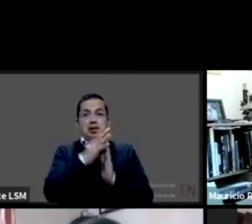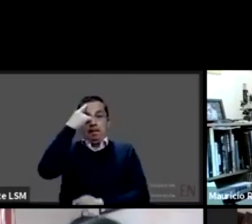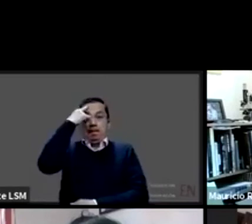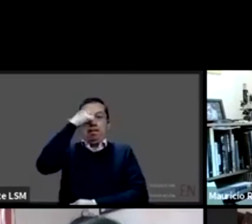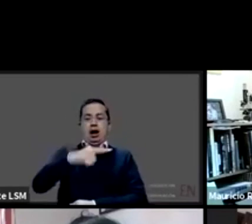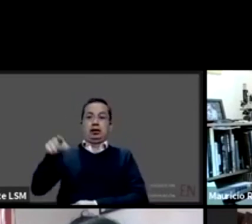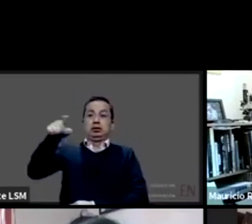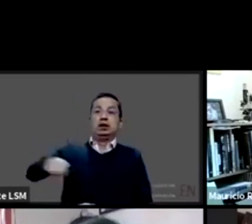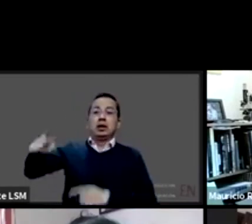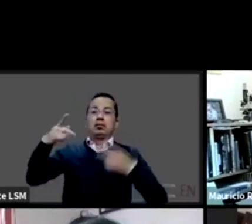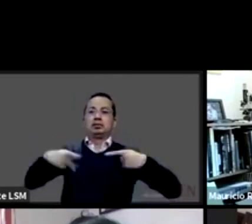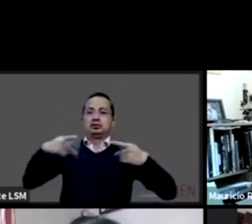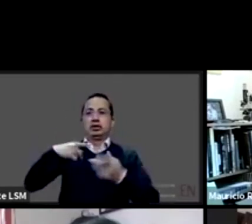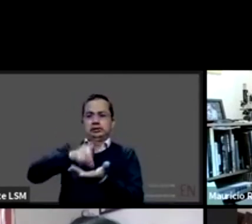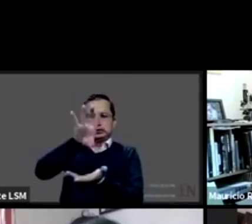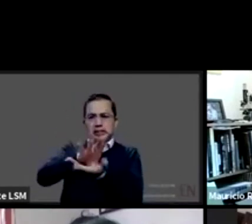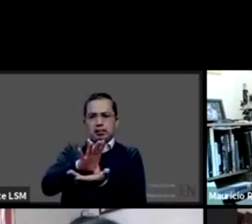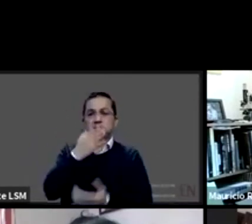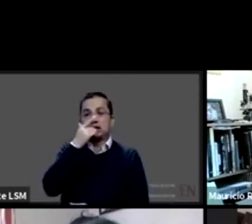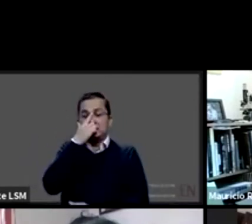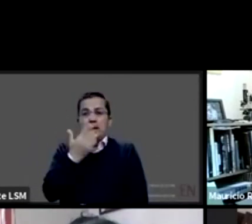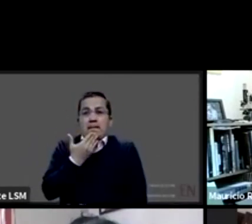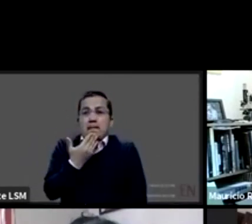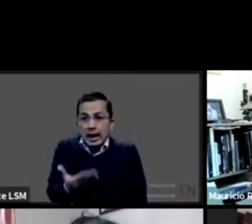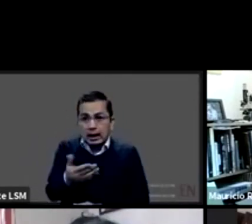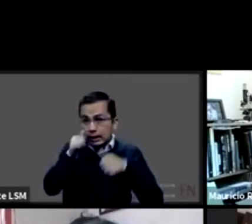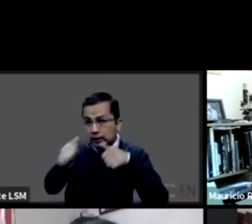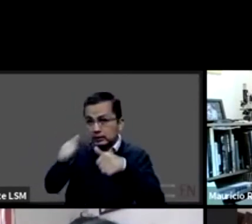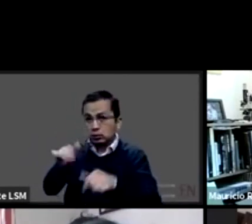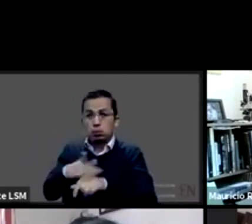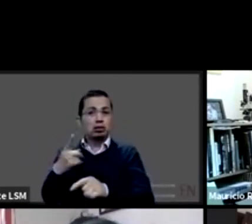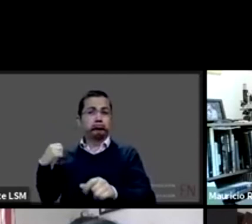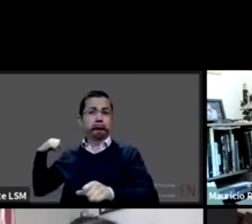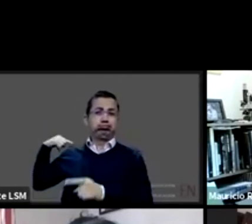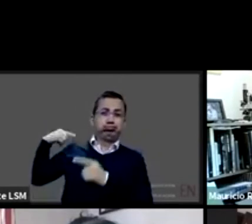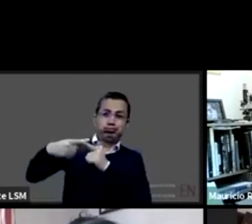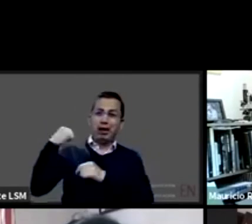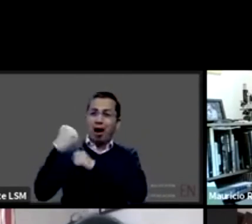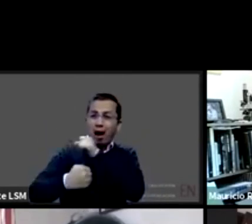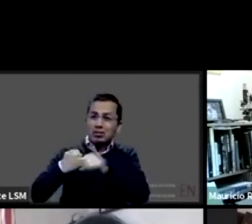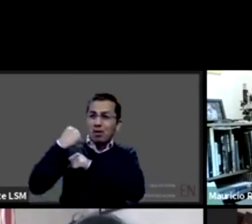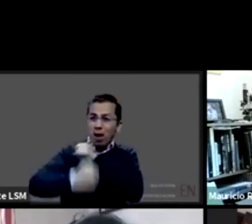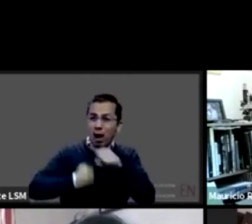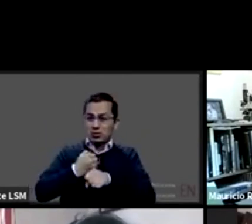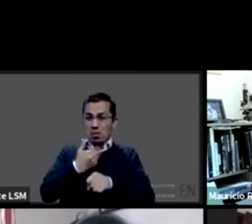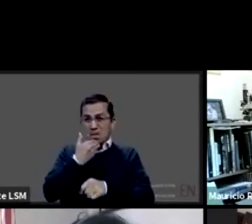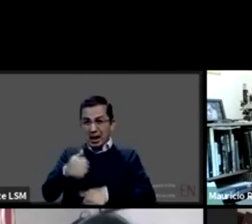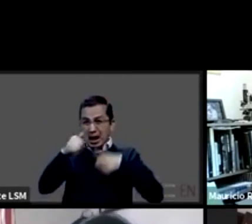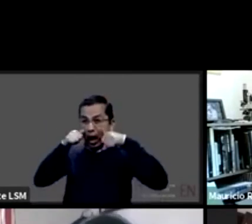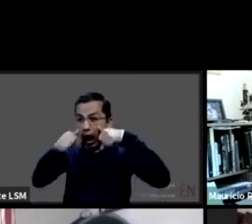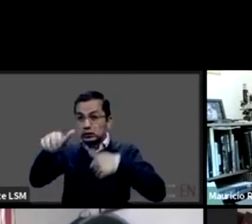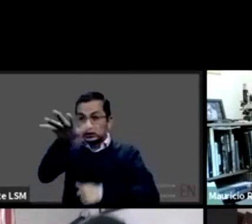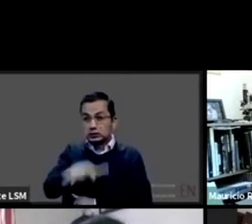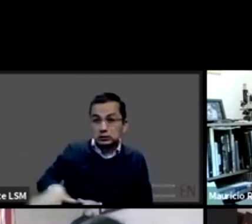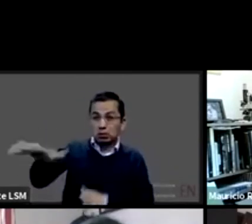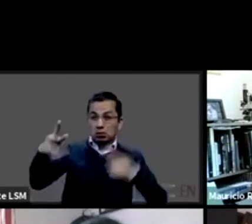años, en donde no se ha modernizado en lo absoluto el Sistema Nacional de Salud para atender a todas las personas